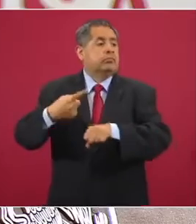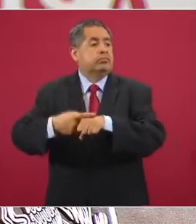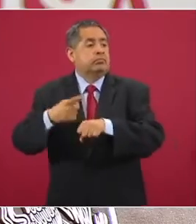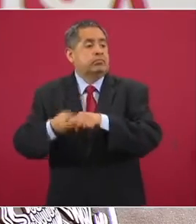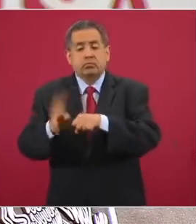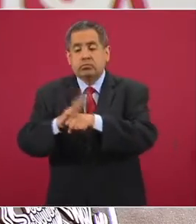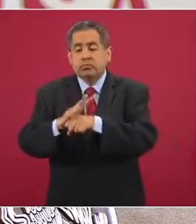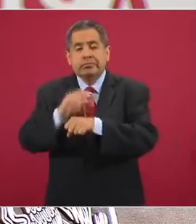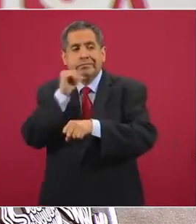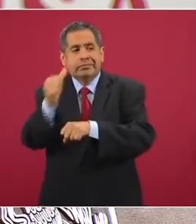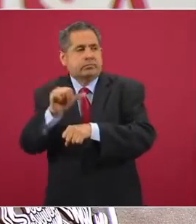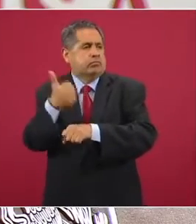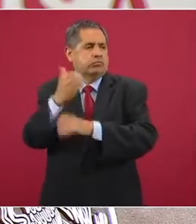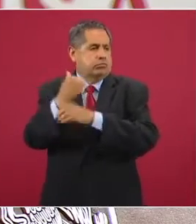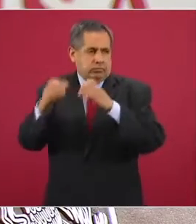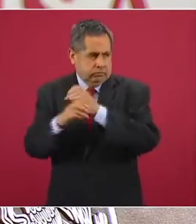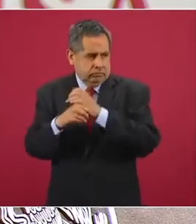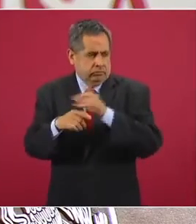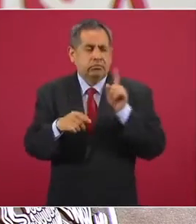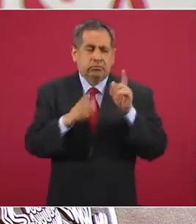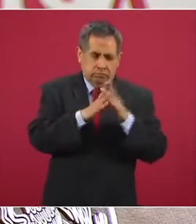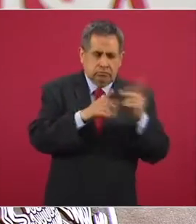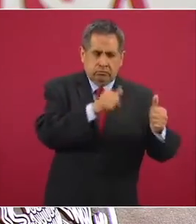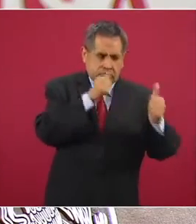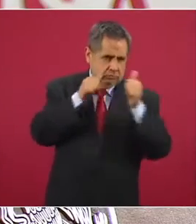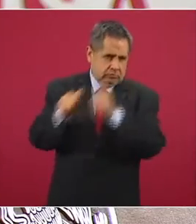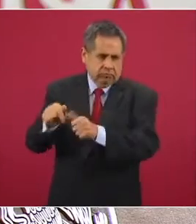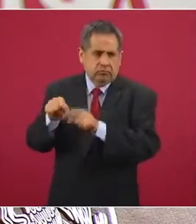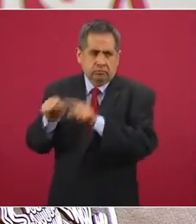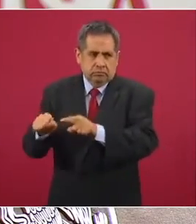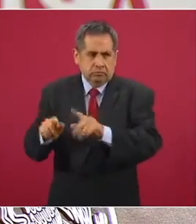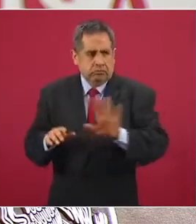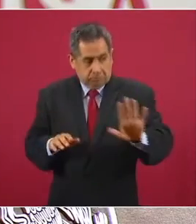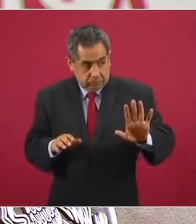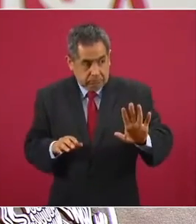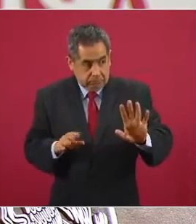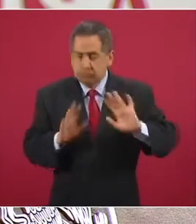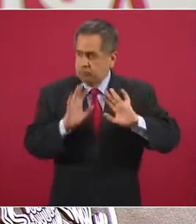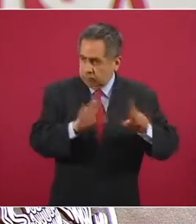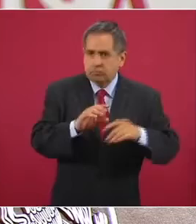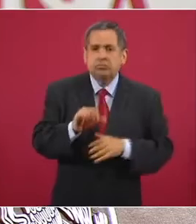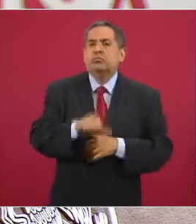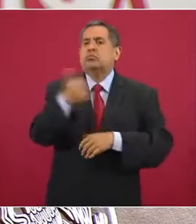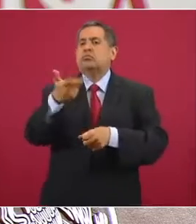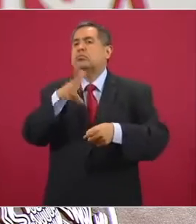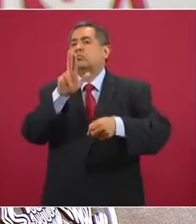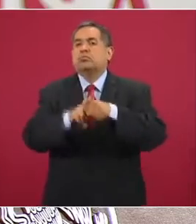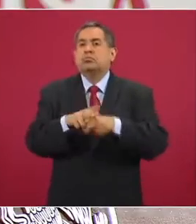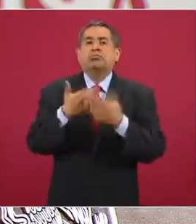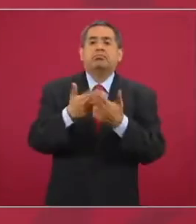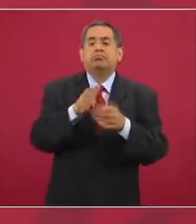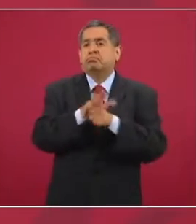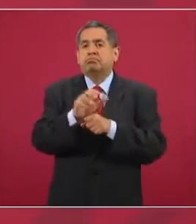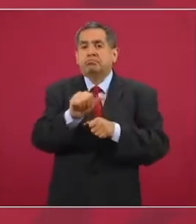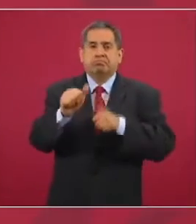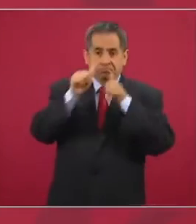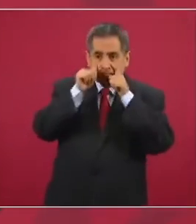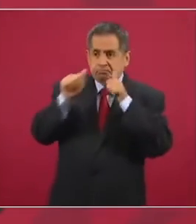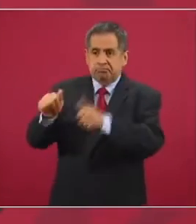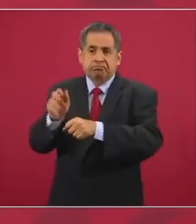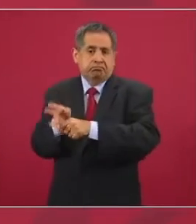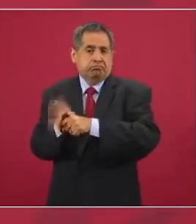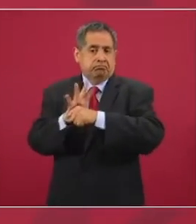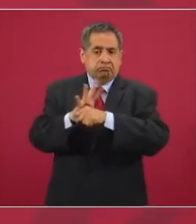con el propósito de liberar camas de hospitales públicos para atender